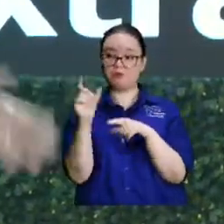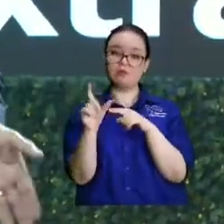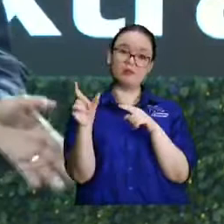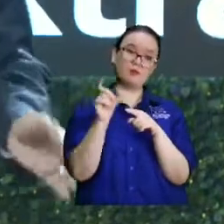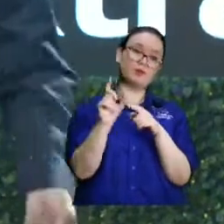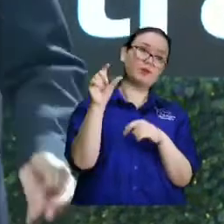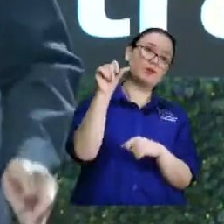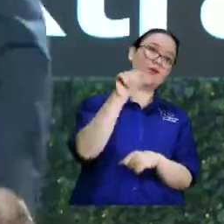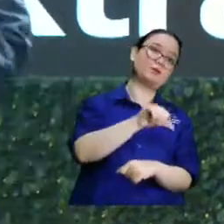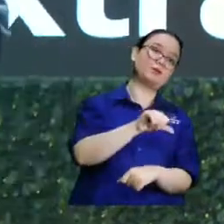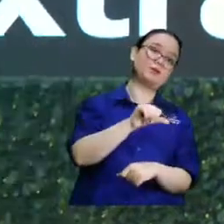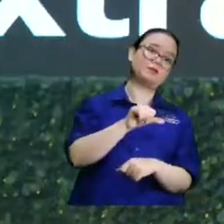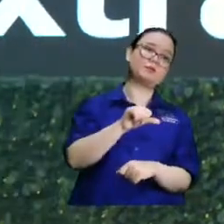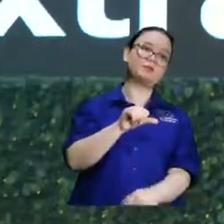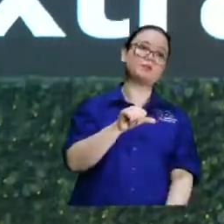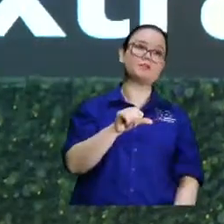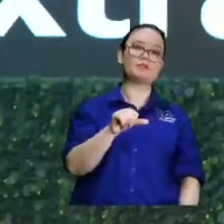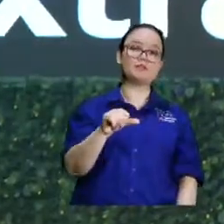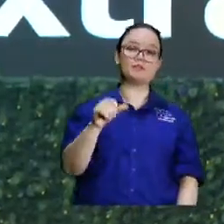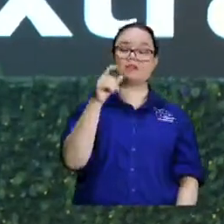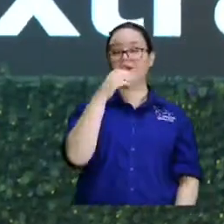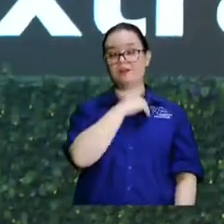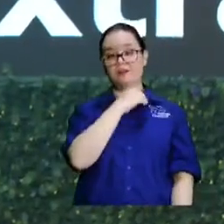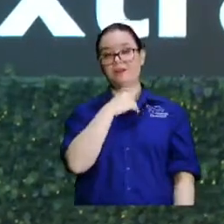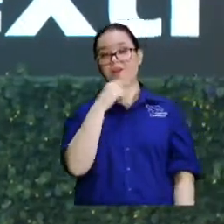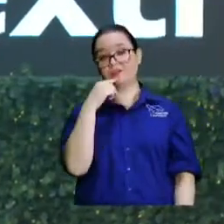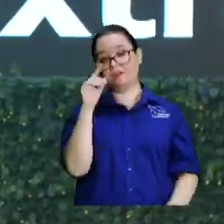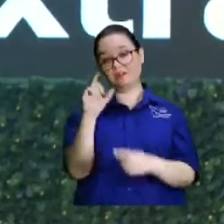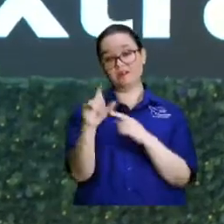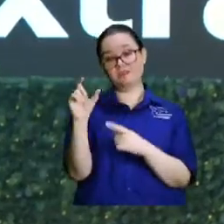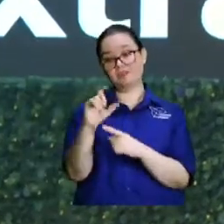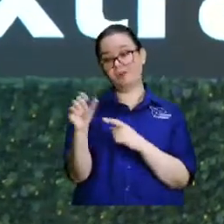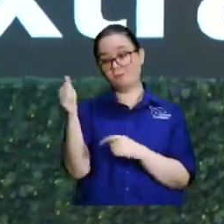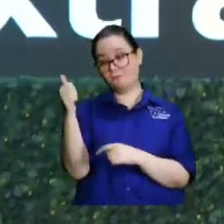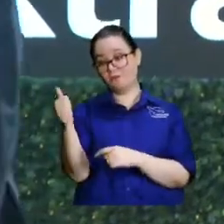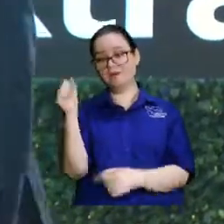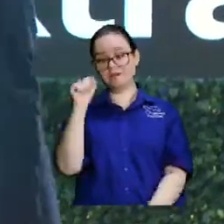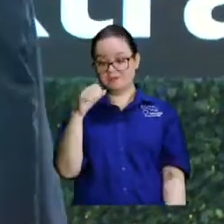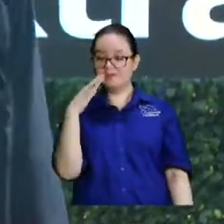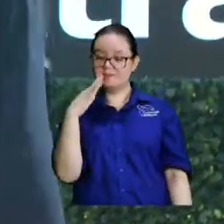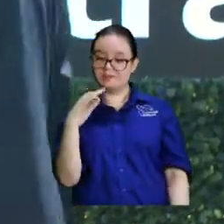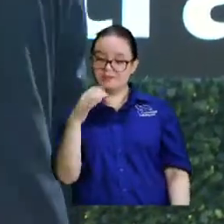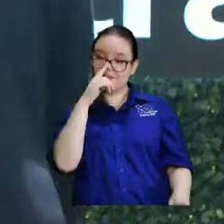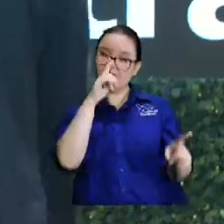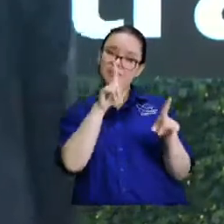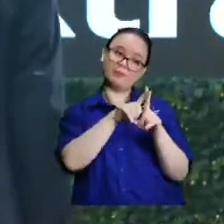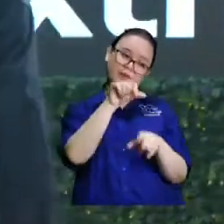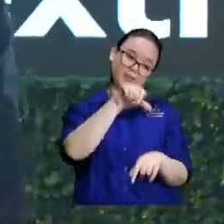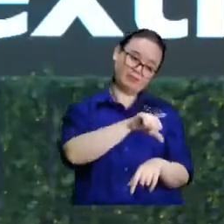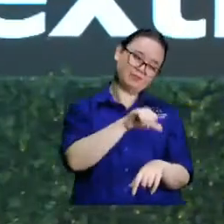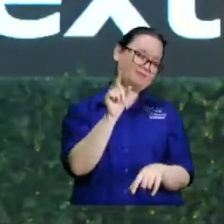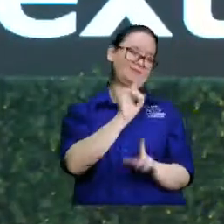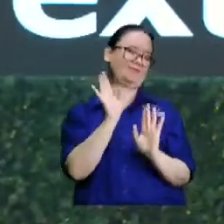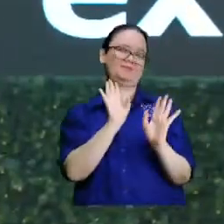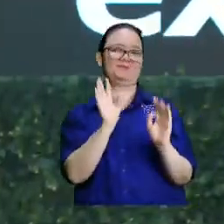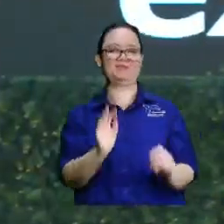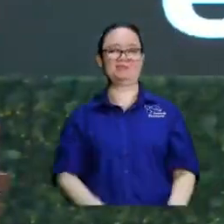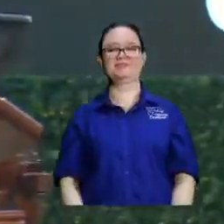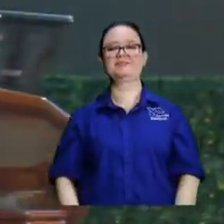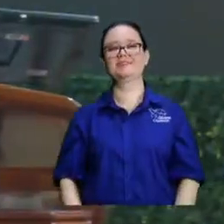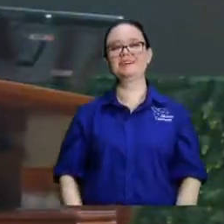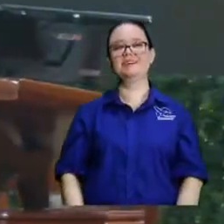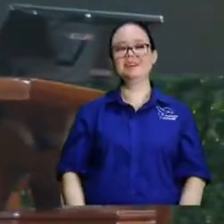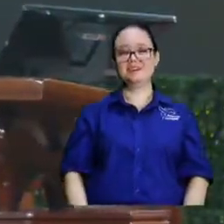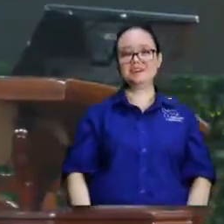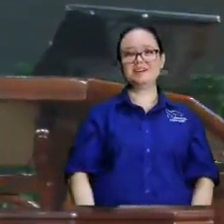quiero decir que las buenas son ciertas y las malas también no, no, no es cierto reprendan en nombre de Jesús depende cuál le da a usted